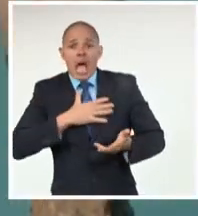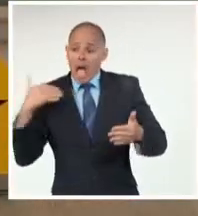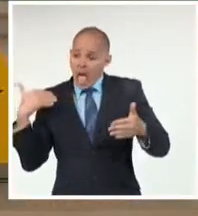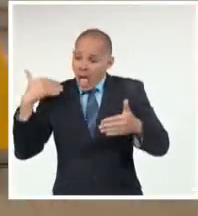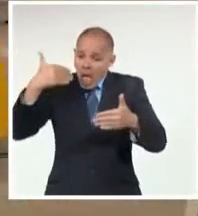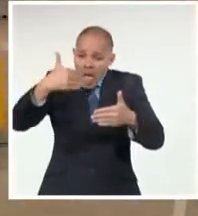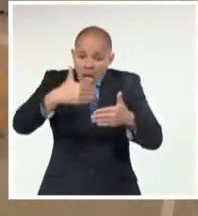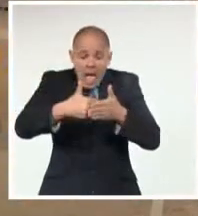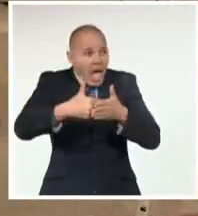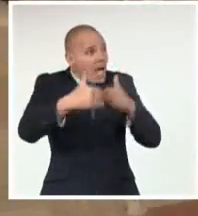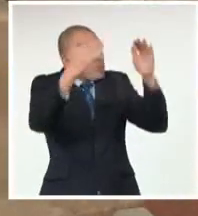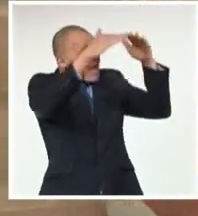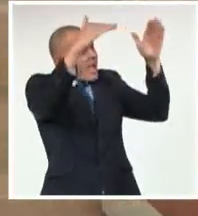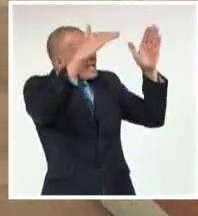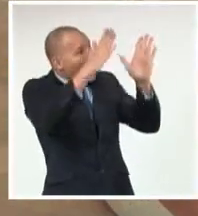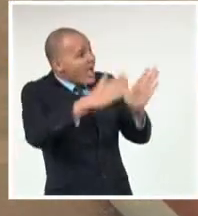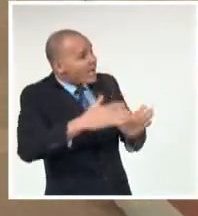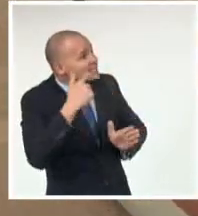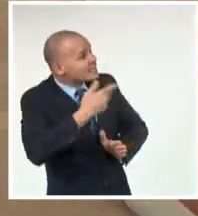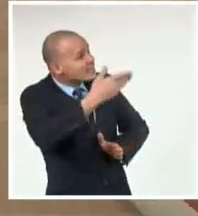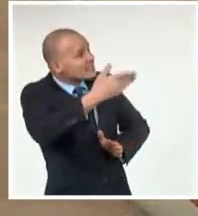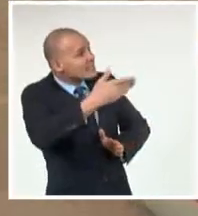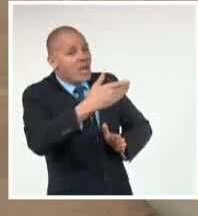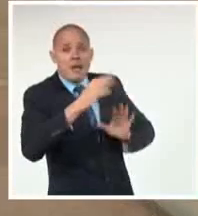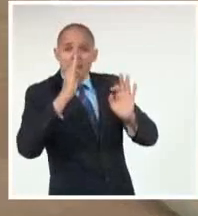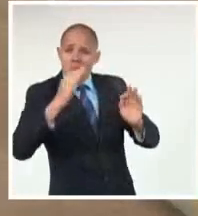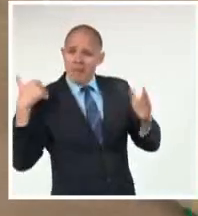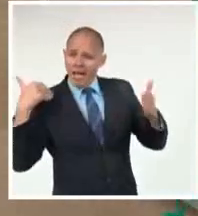será La misma casa